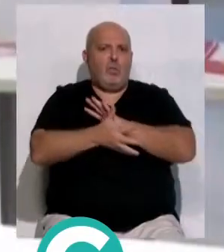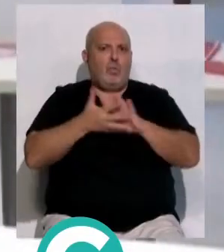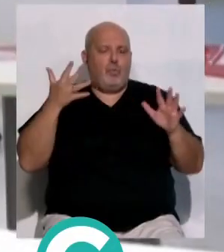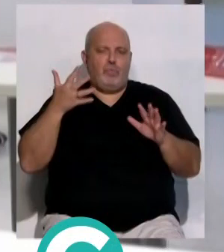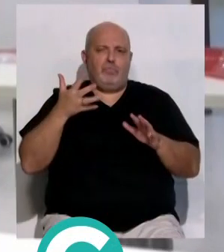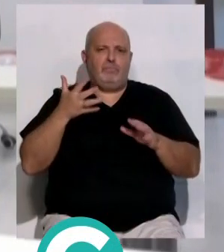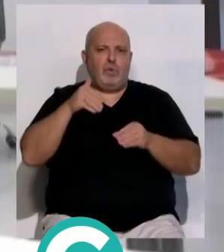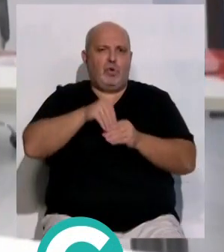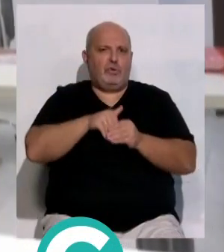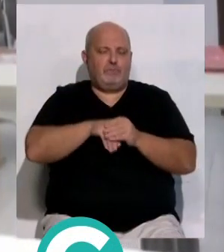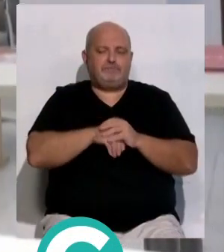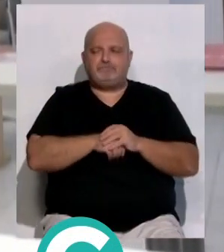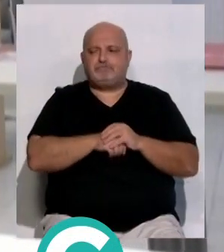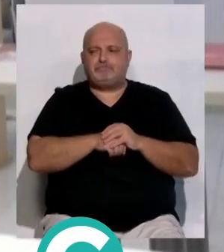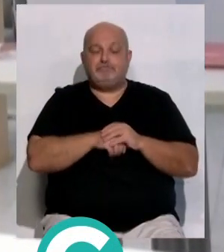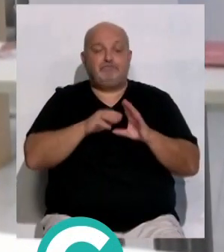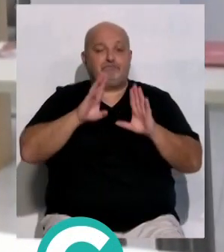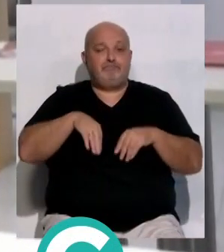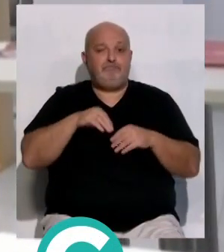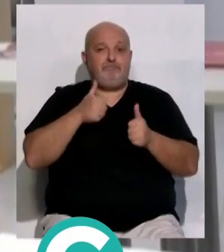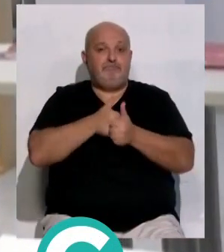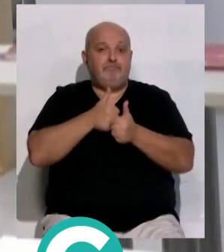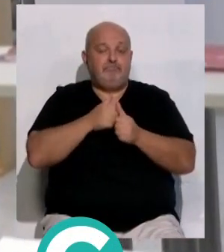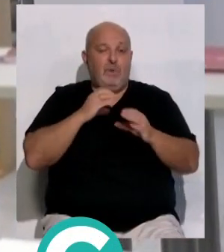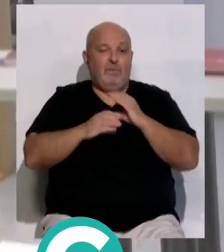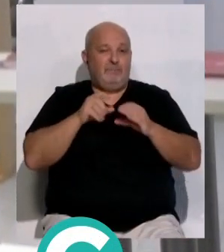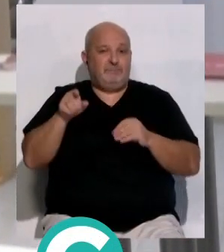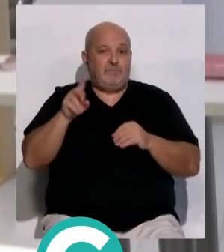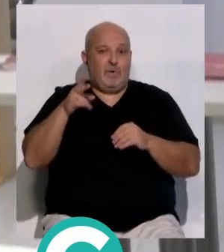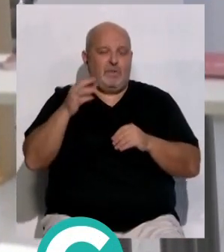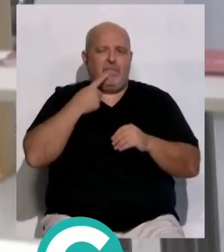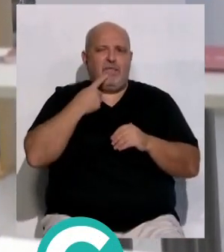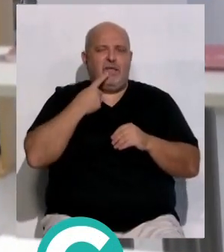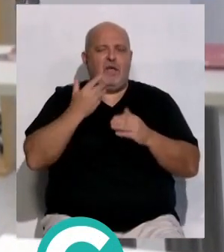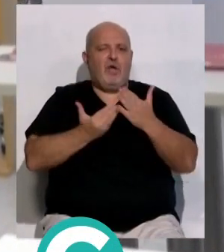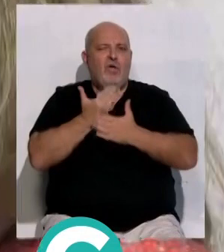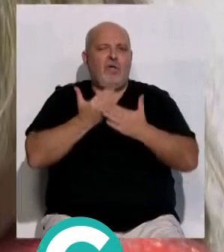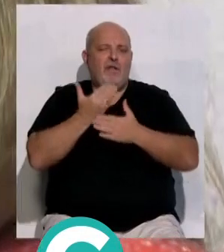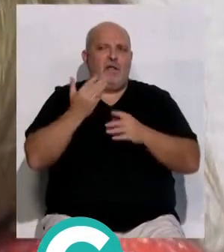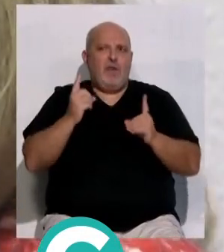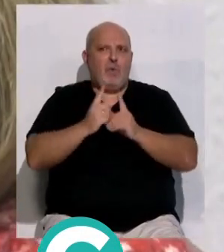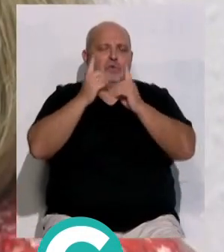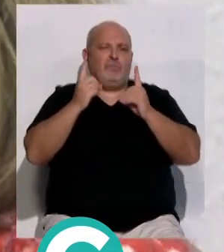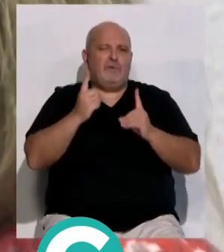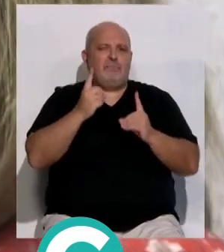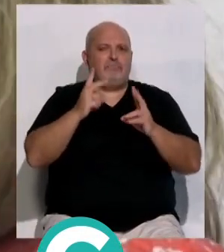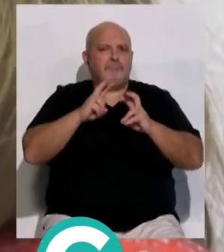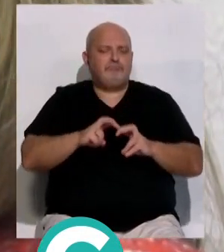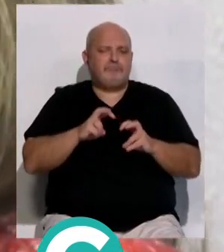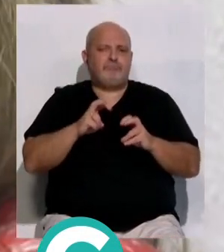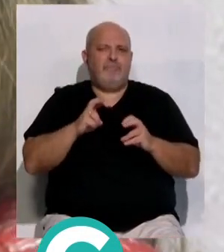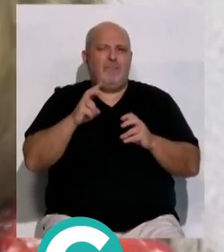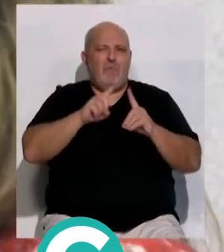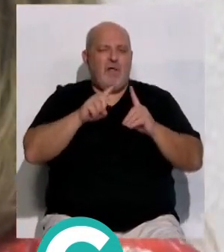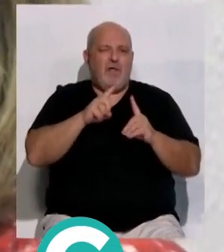de todo este contenido. Por último la secretaria de comunicación de UGT ha hablado de las jornadas y encuentros en los que se ha analizado la